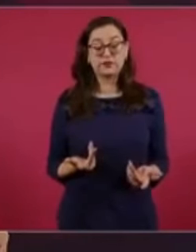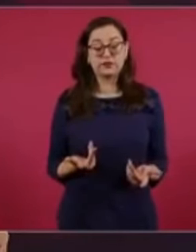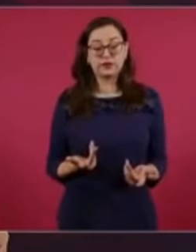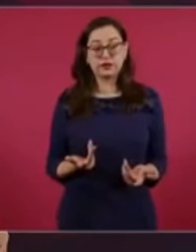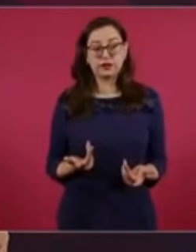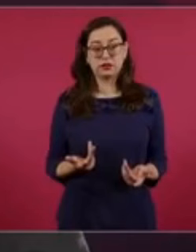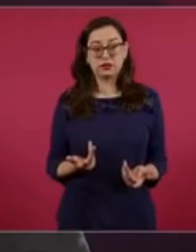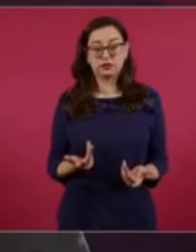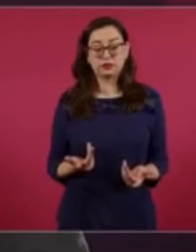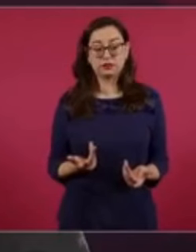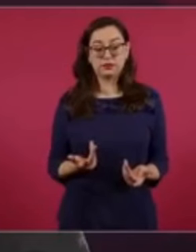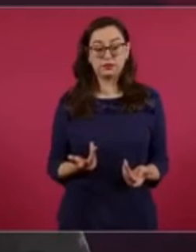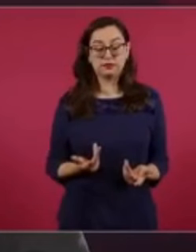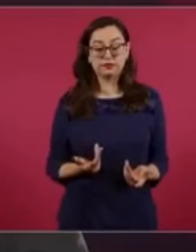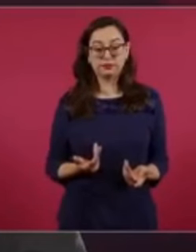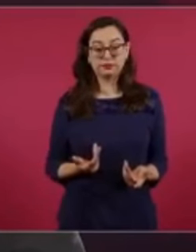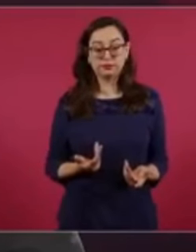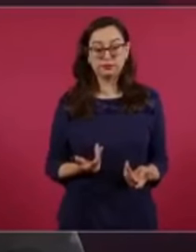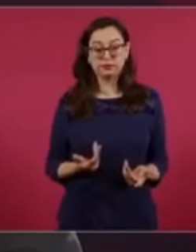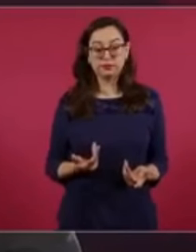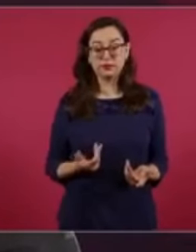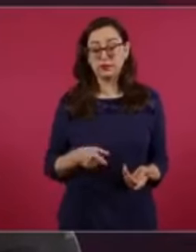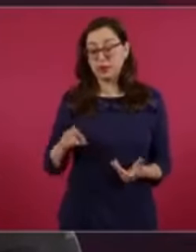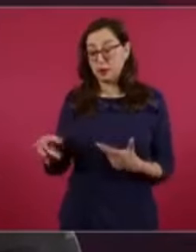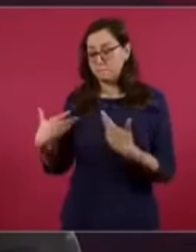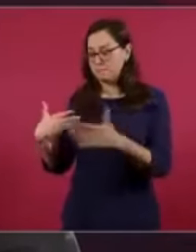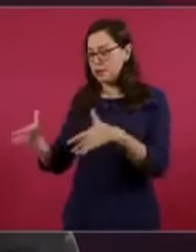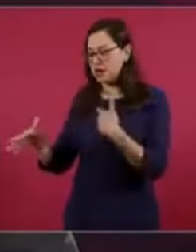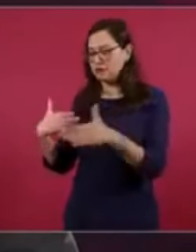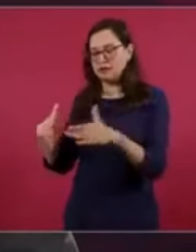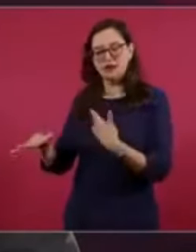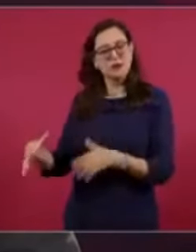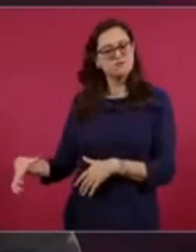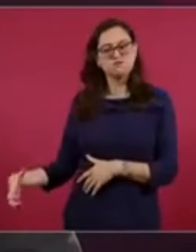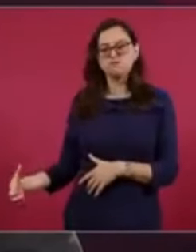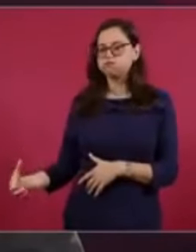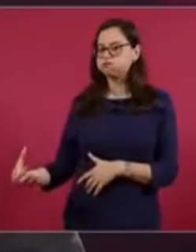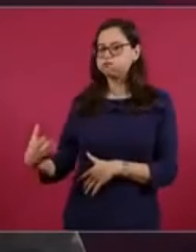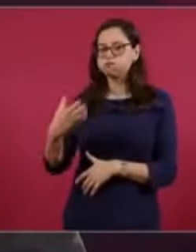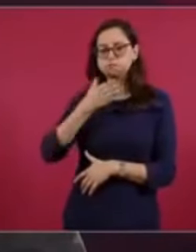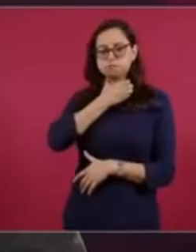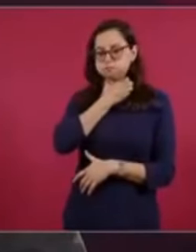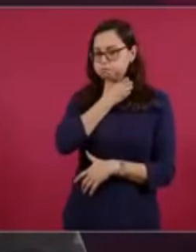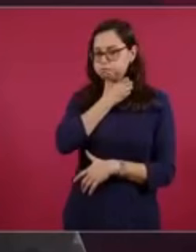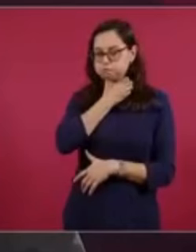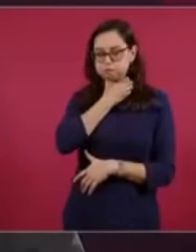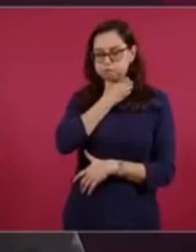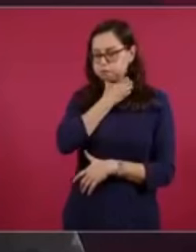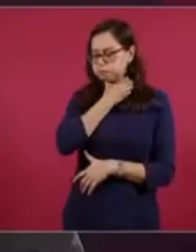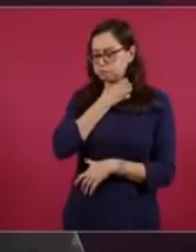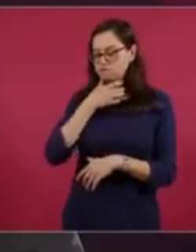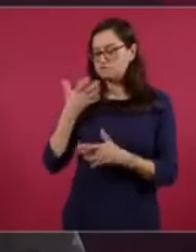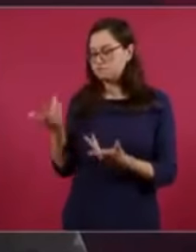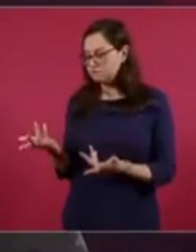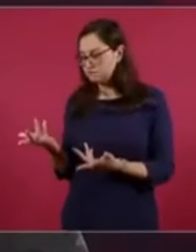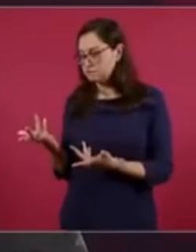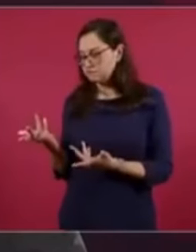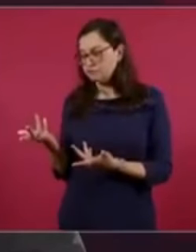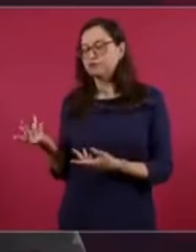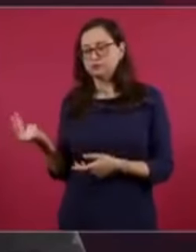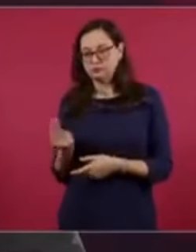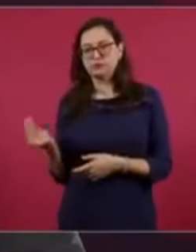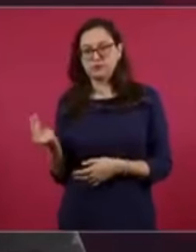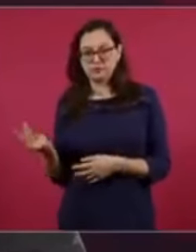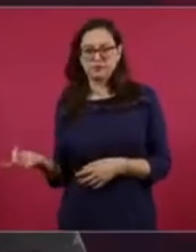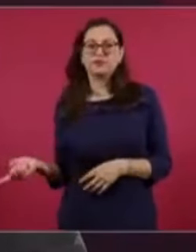está saturado el canal de Panamá y hace falta este